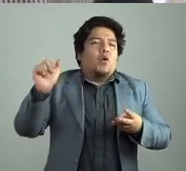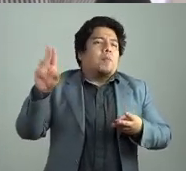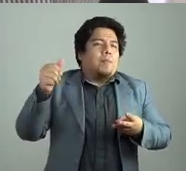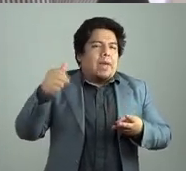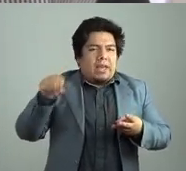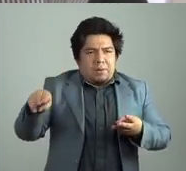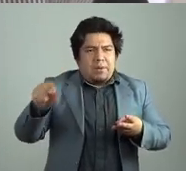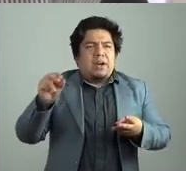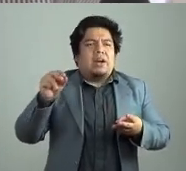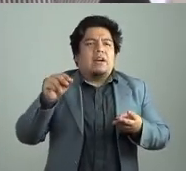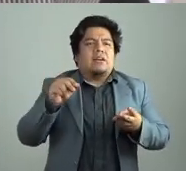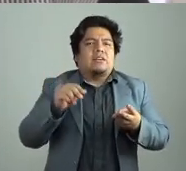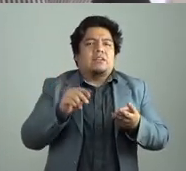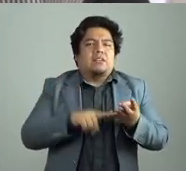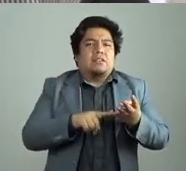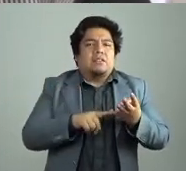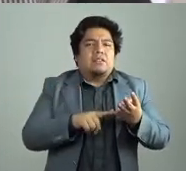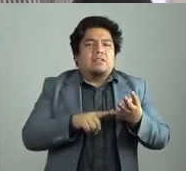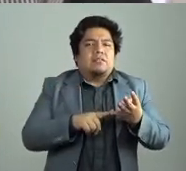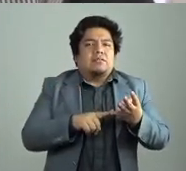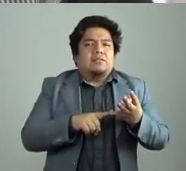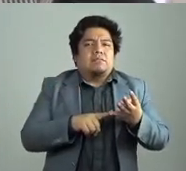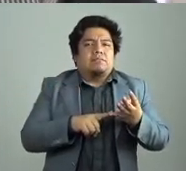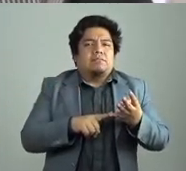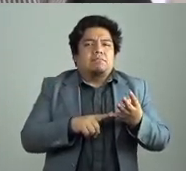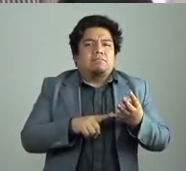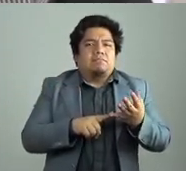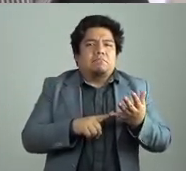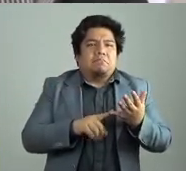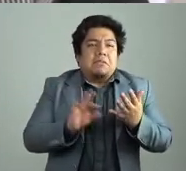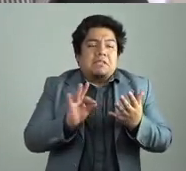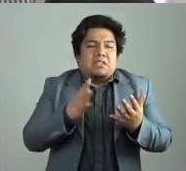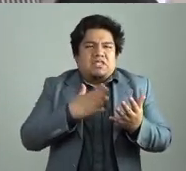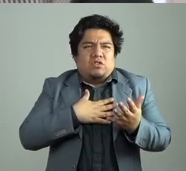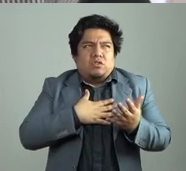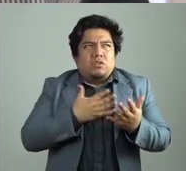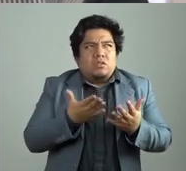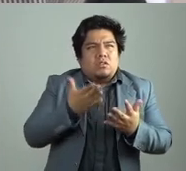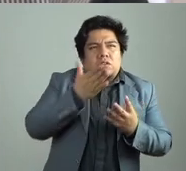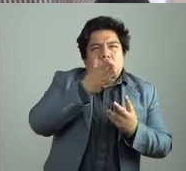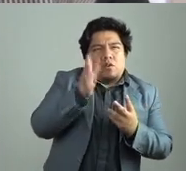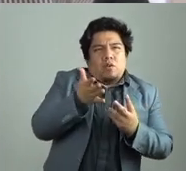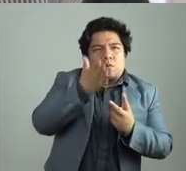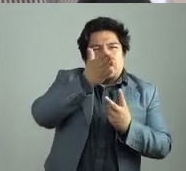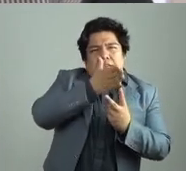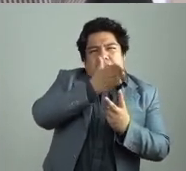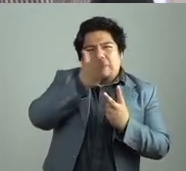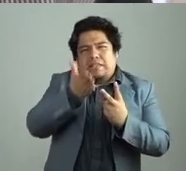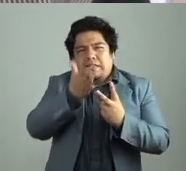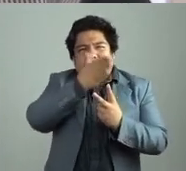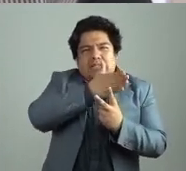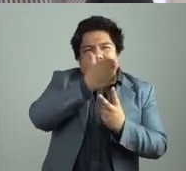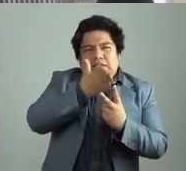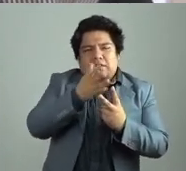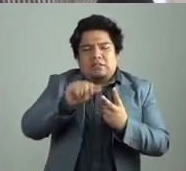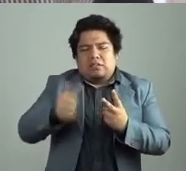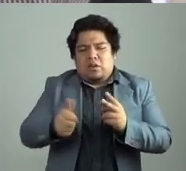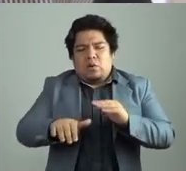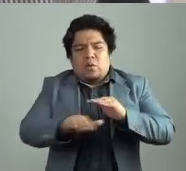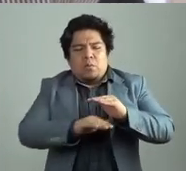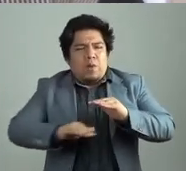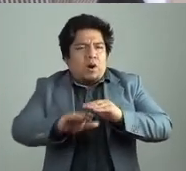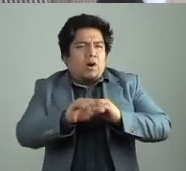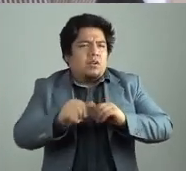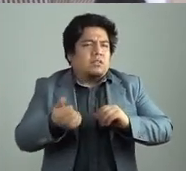rescataría también a, entre autores literarios, también autores de otras áreas, ¿no? Bacon,